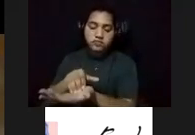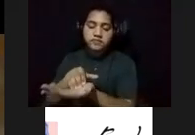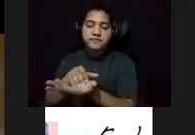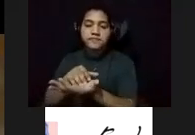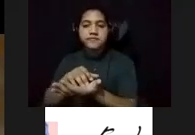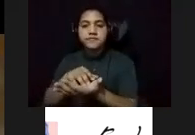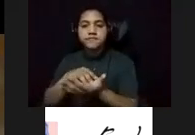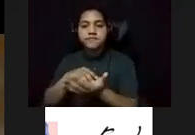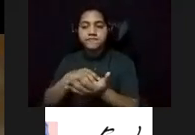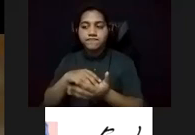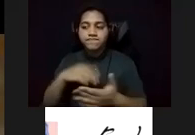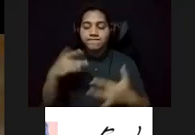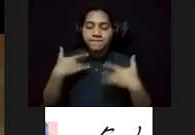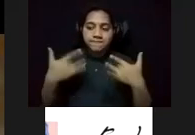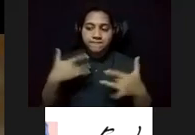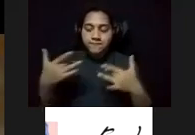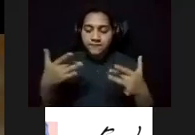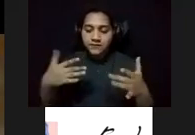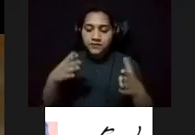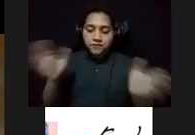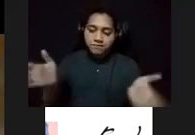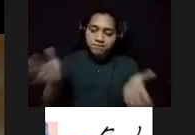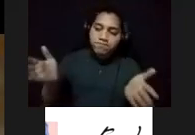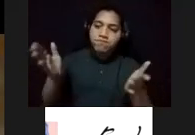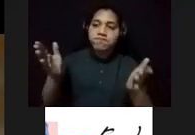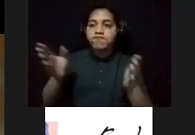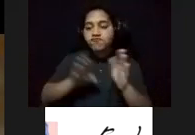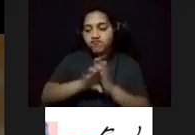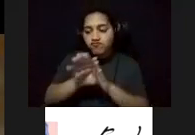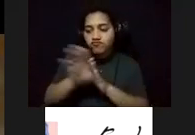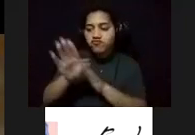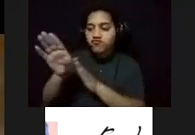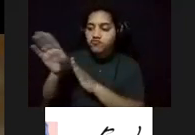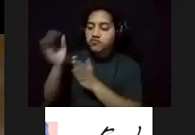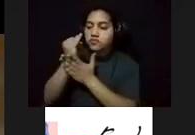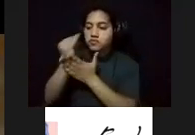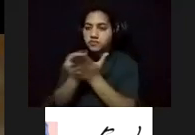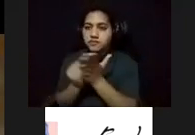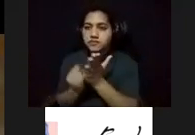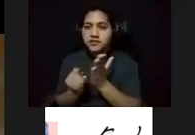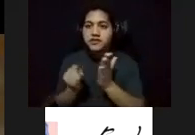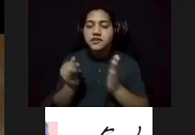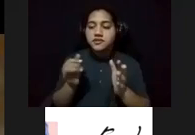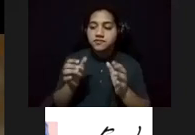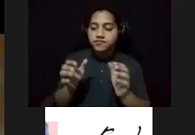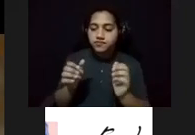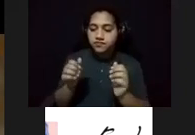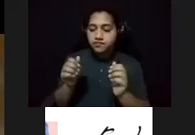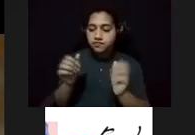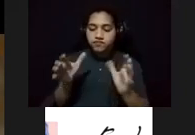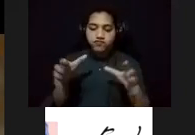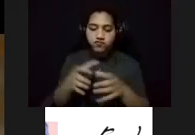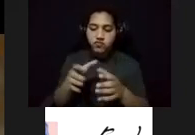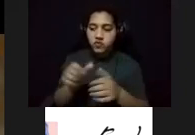inquietante búsqueda de promover el arte puertorriqueño co-funda junto a varios artistas el Centro de Alte Puerto